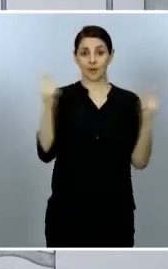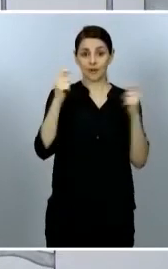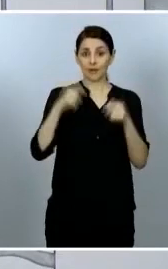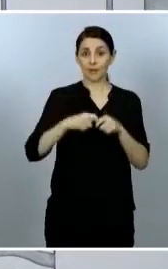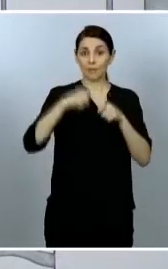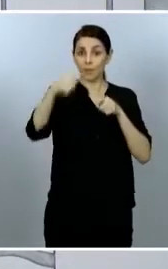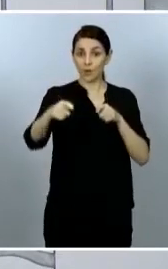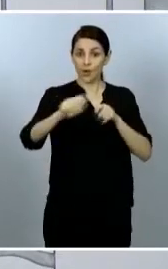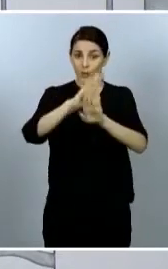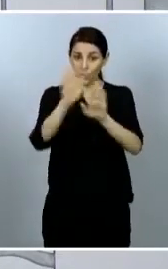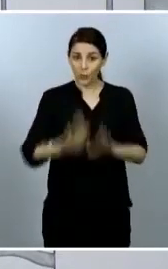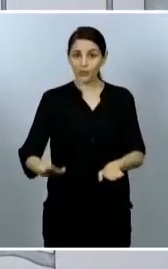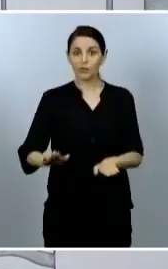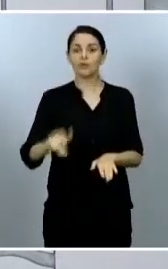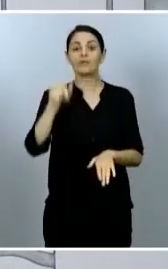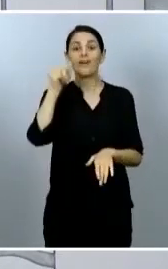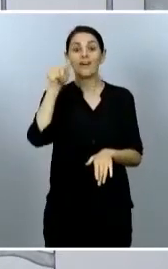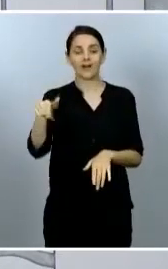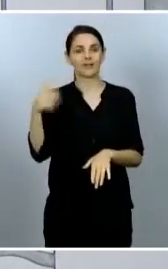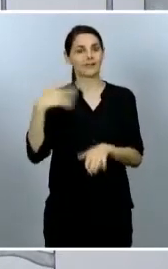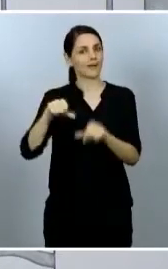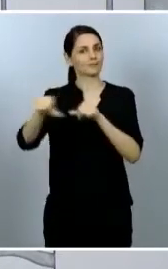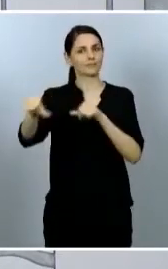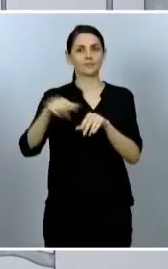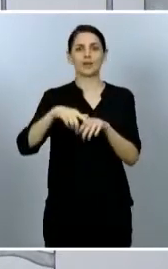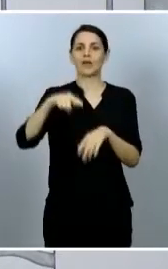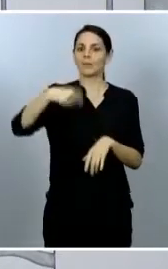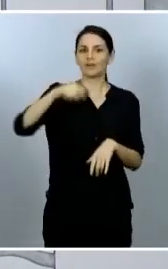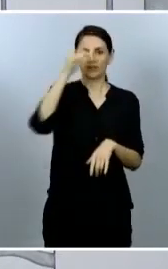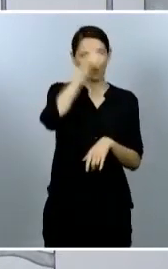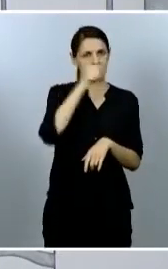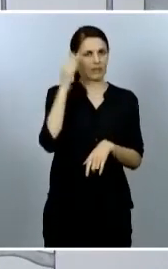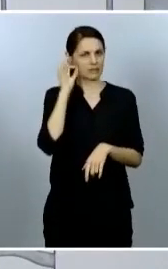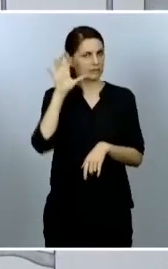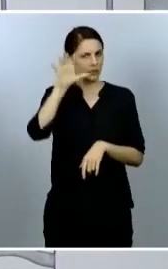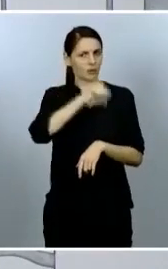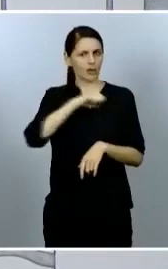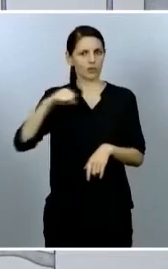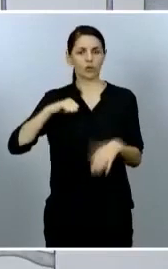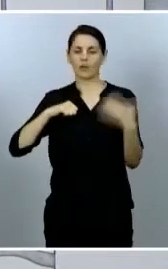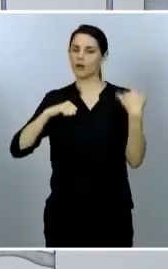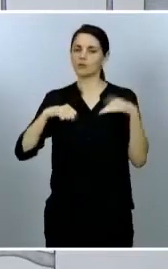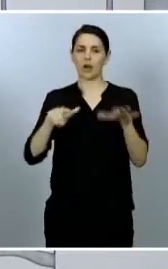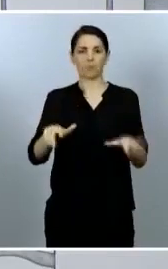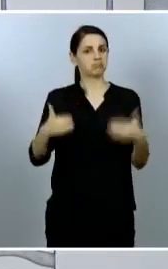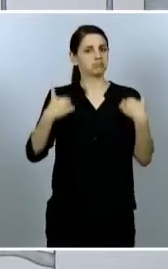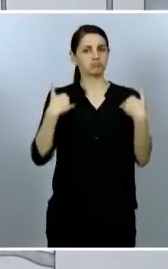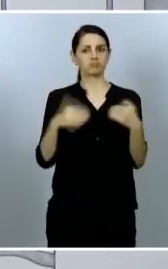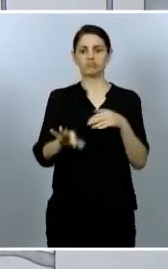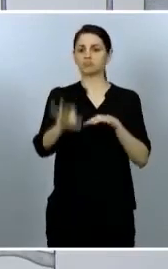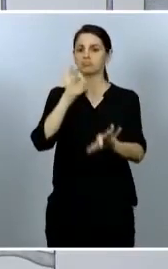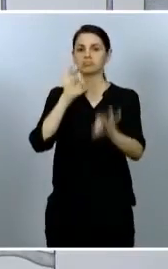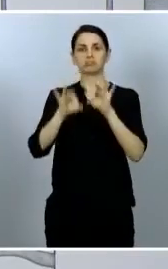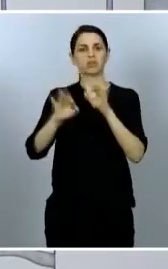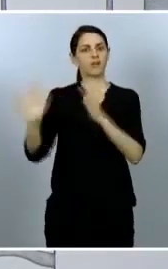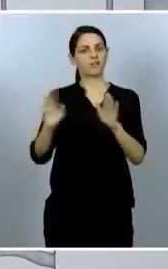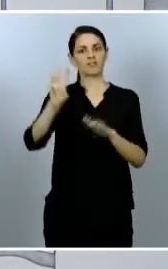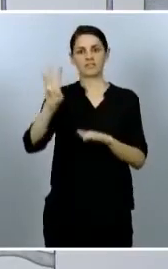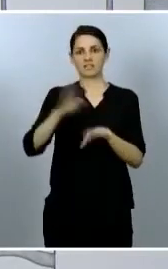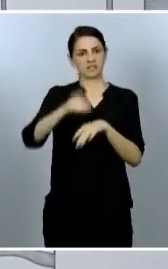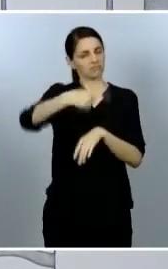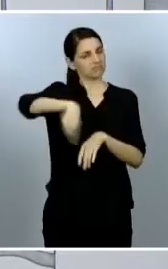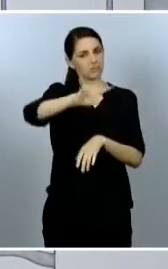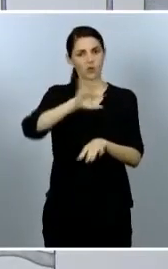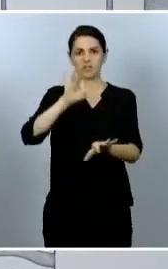autonómicas quienes podrán adoptar las decisiones correspondientes a la fase 3 en el conjunto de sus territorios.